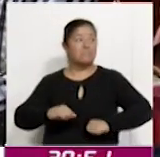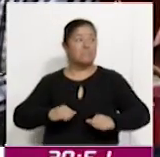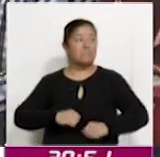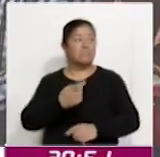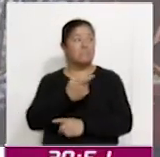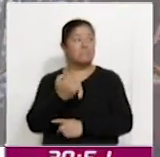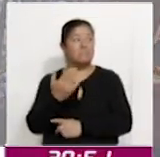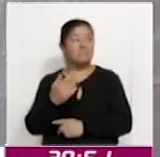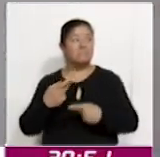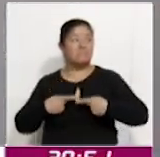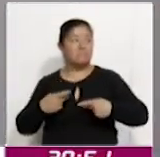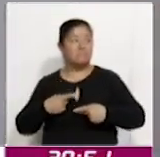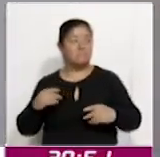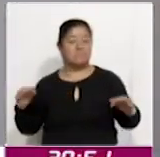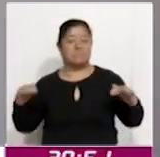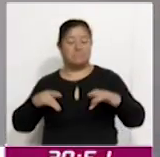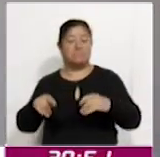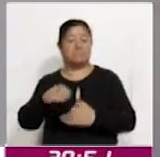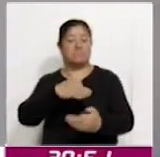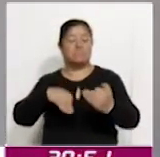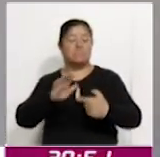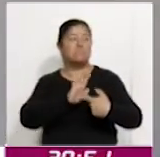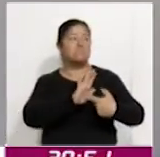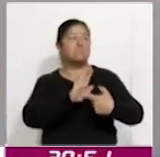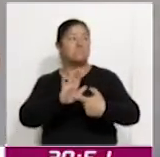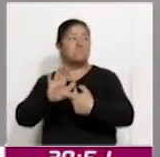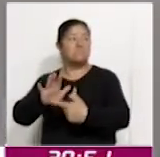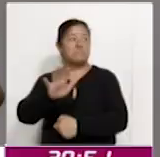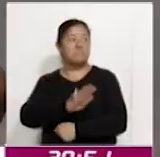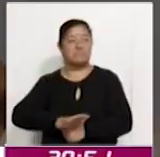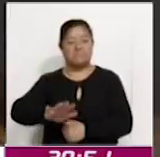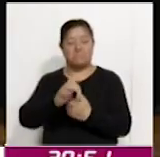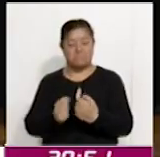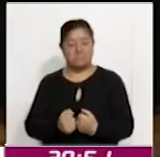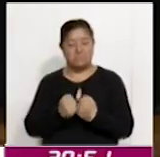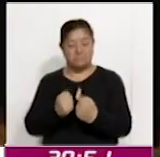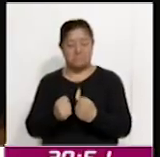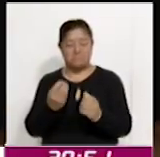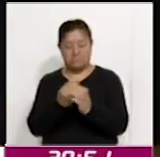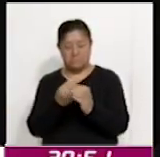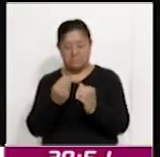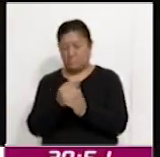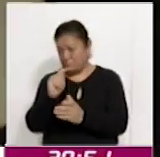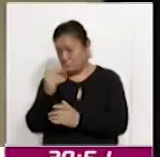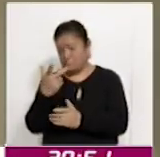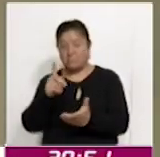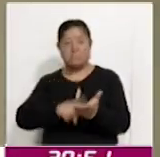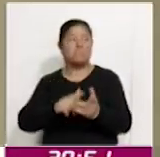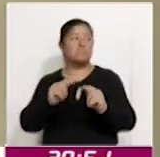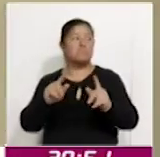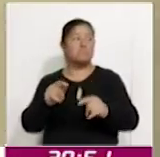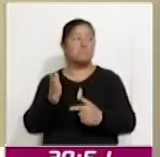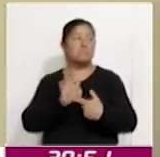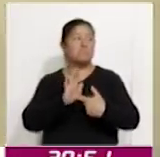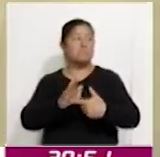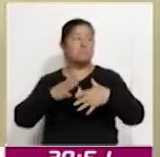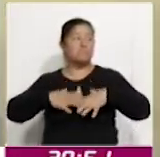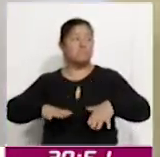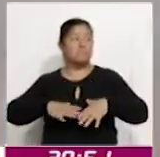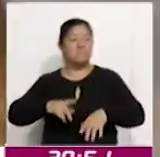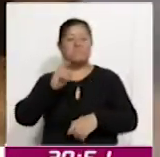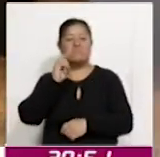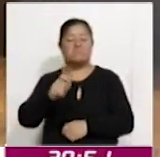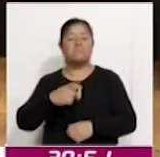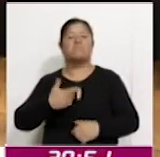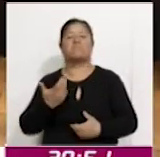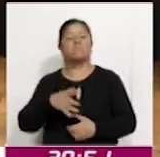asistentes, sirvió como una plataforma para proyectar el talento local y fortalecer la capacitación técnica en el Estado. Los diseños presentados reflejaron el esfuerzo